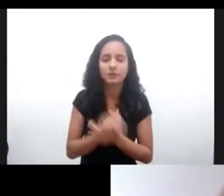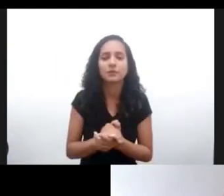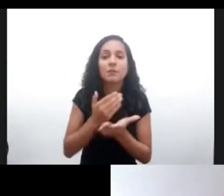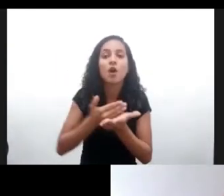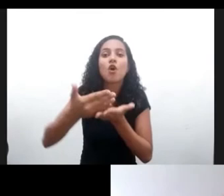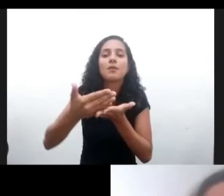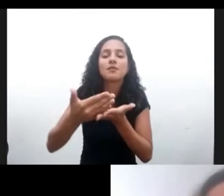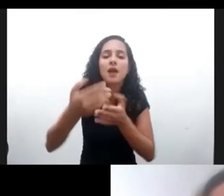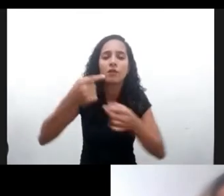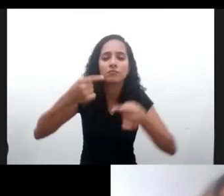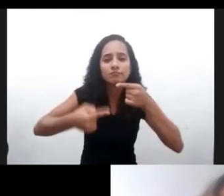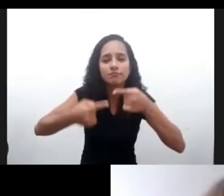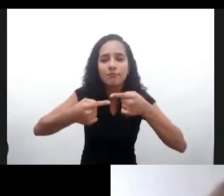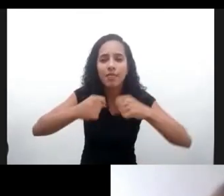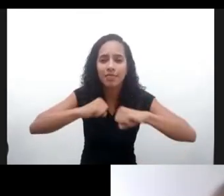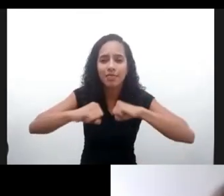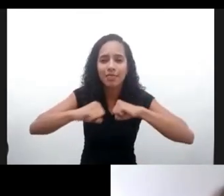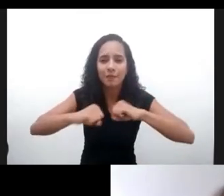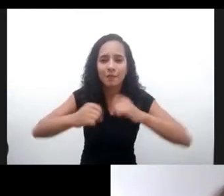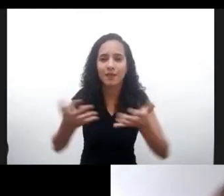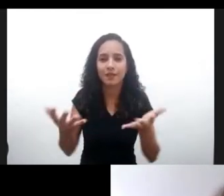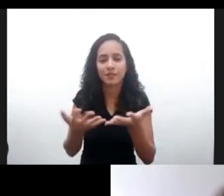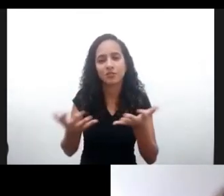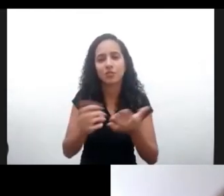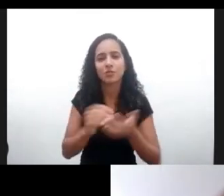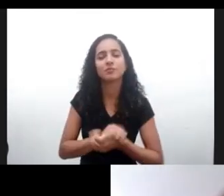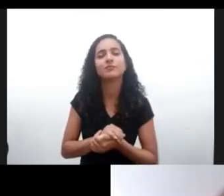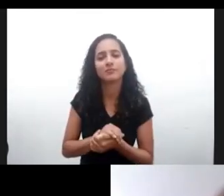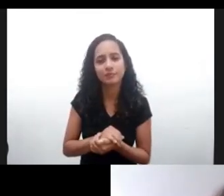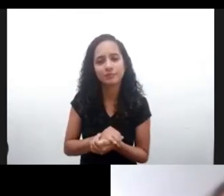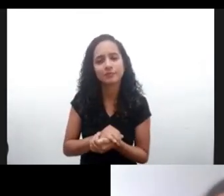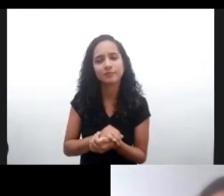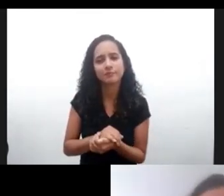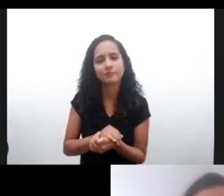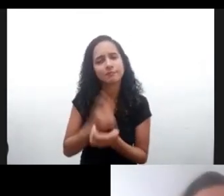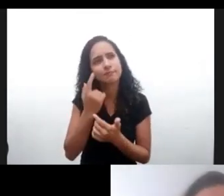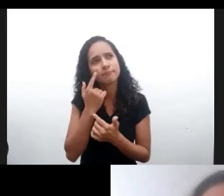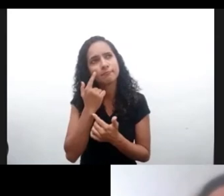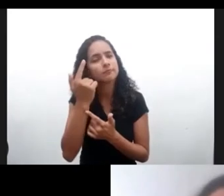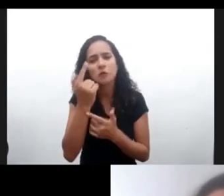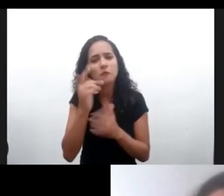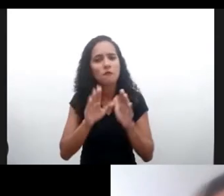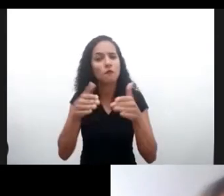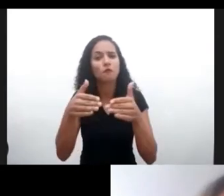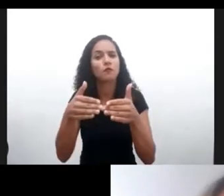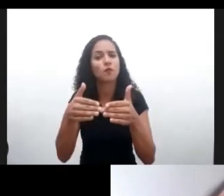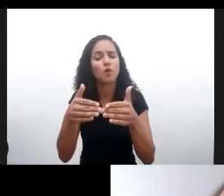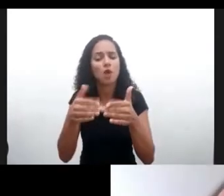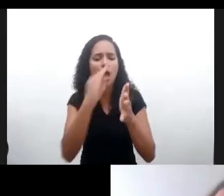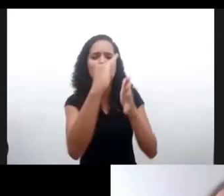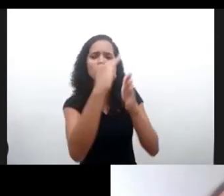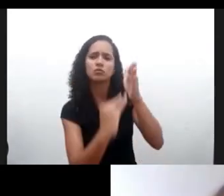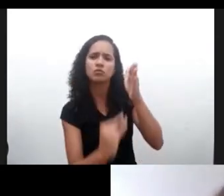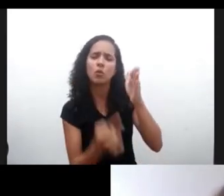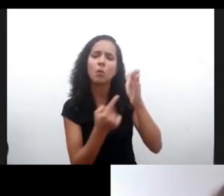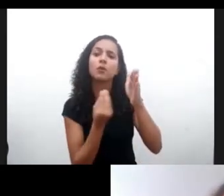Y para empezar el debate y de hecho traer un poco a la concretud